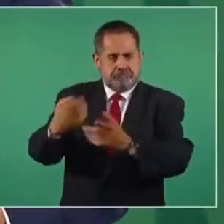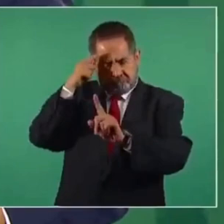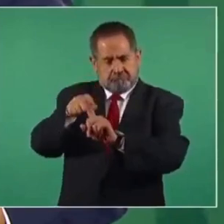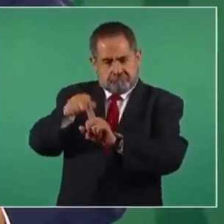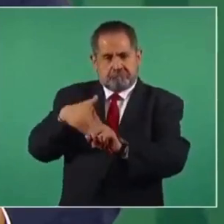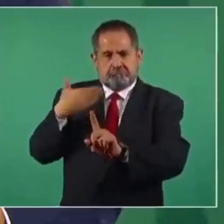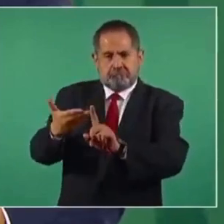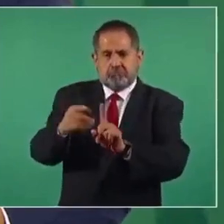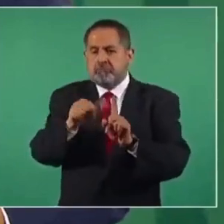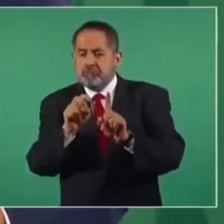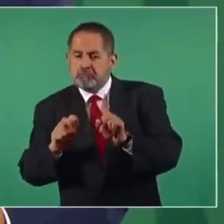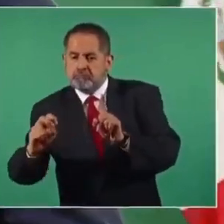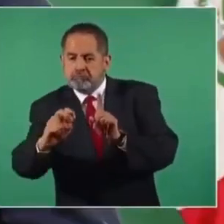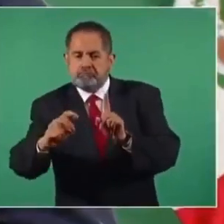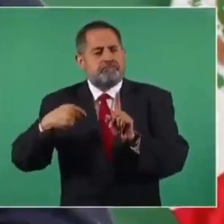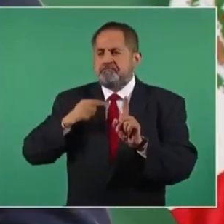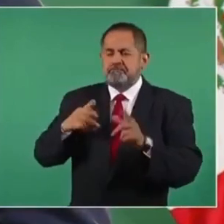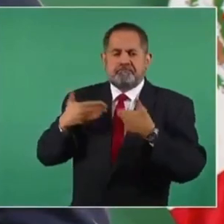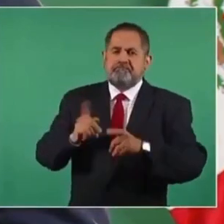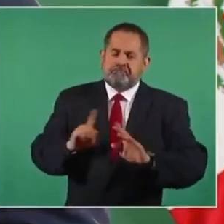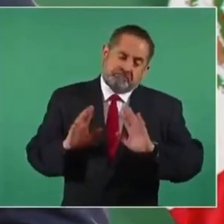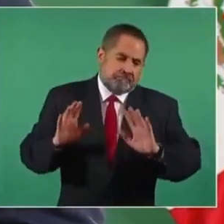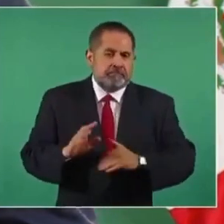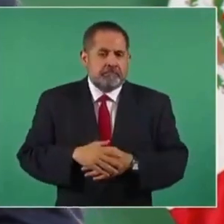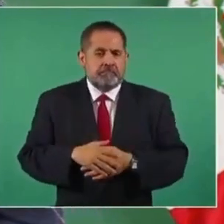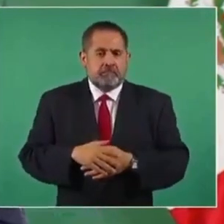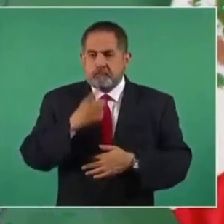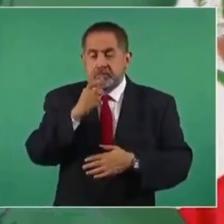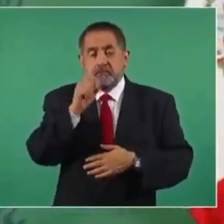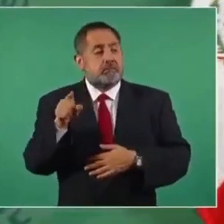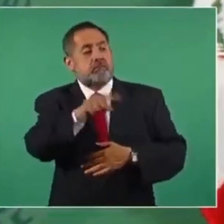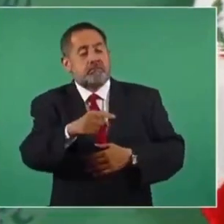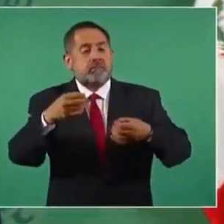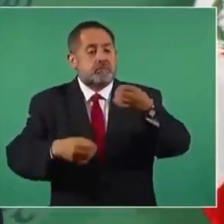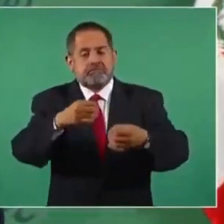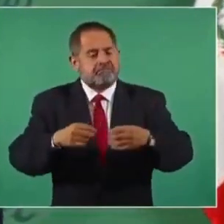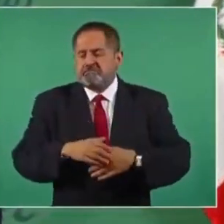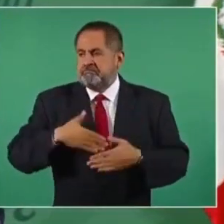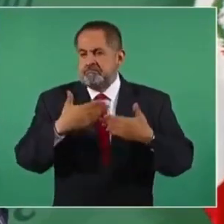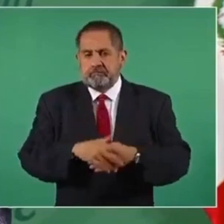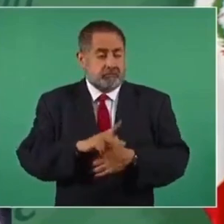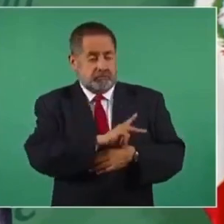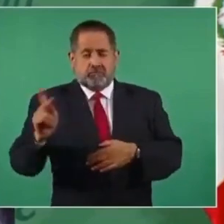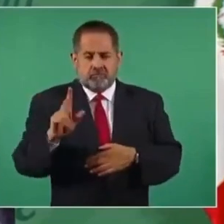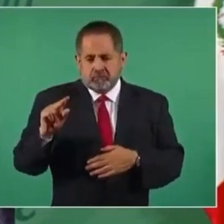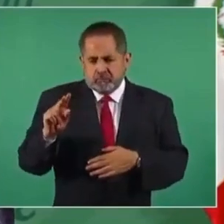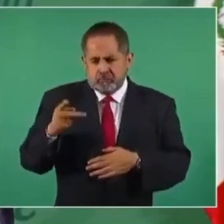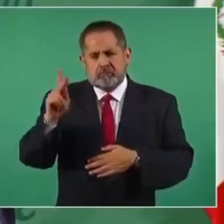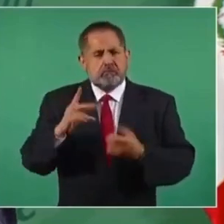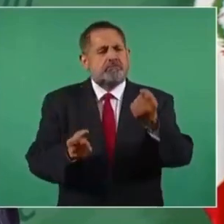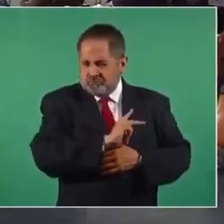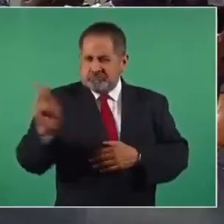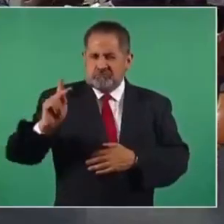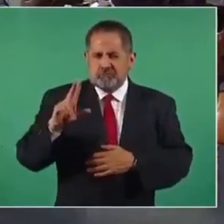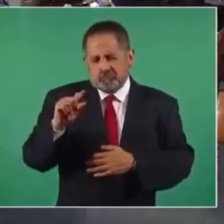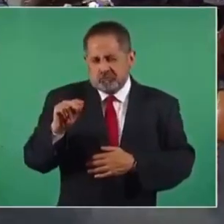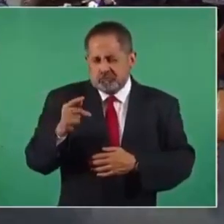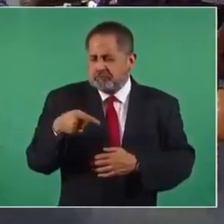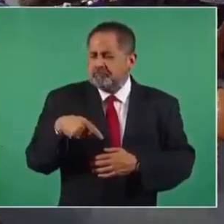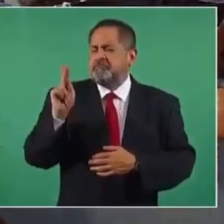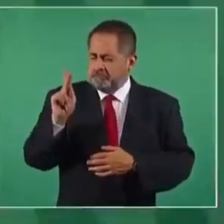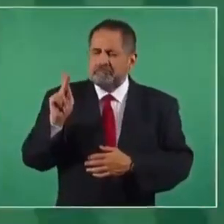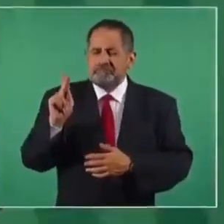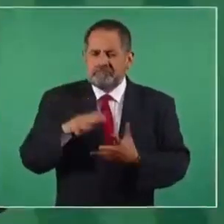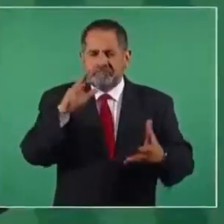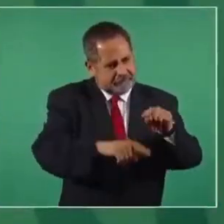Justicia. A otros ministros no, ya lo he dicho aquí, y tampoco a los jueces. No generalizo, hay jueces rectos. Pero